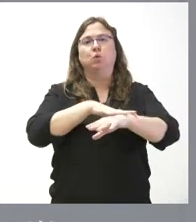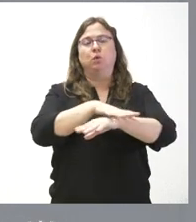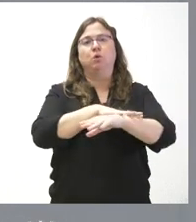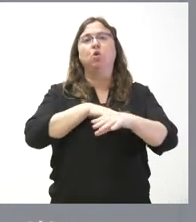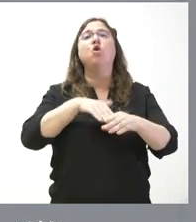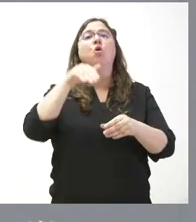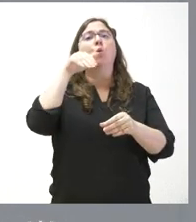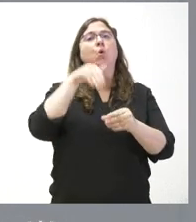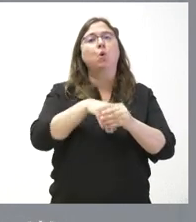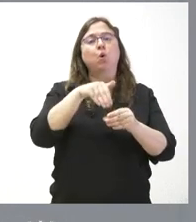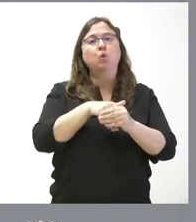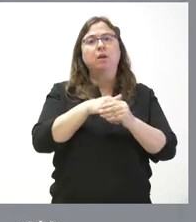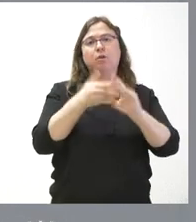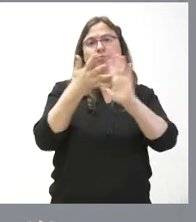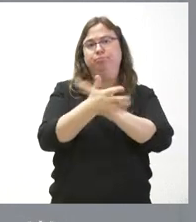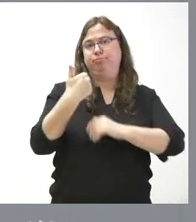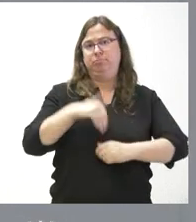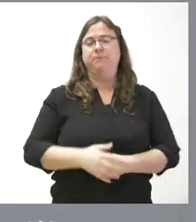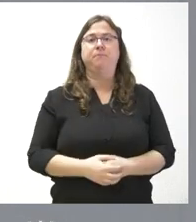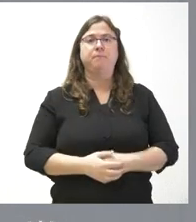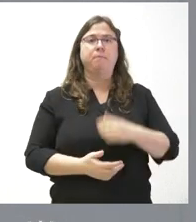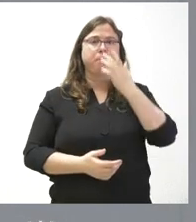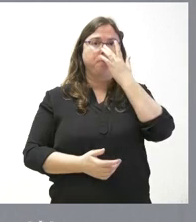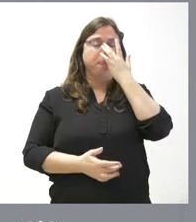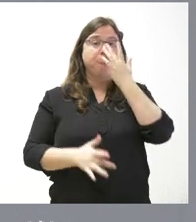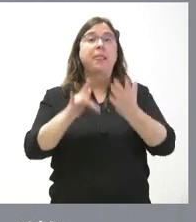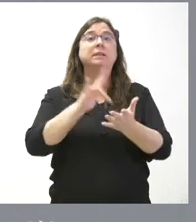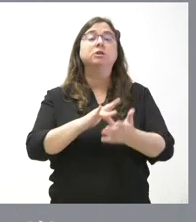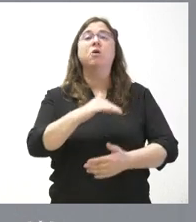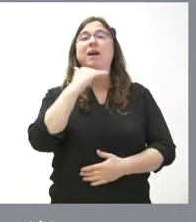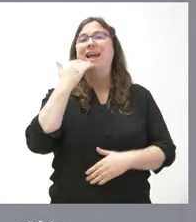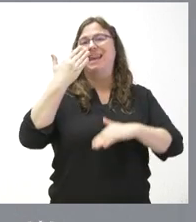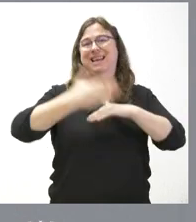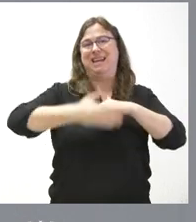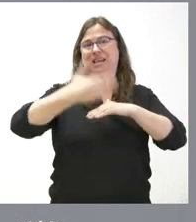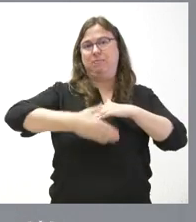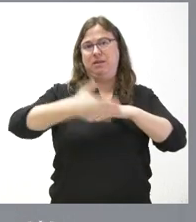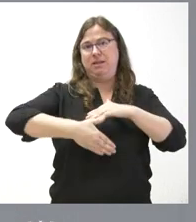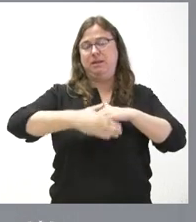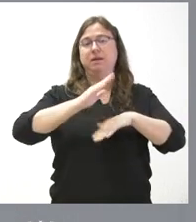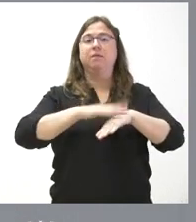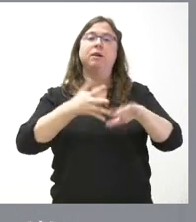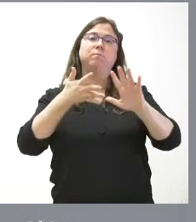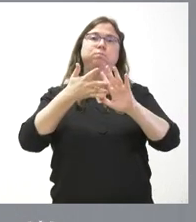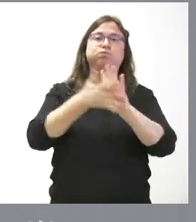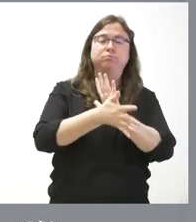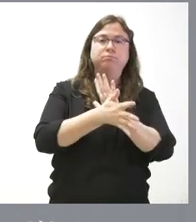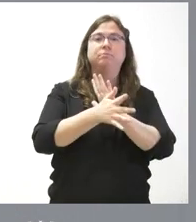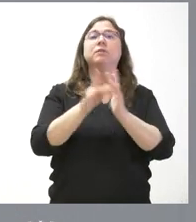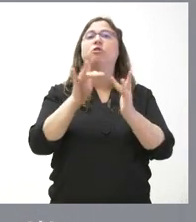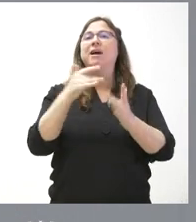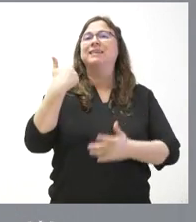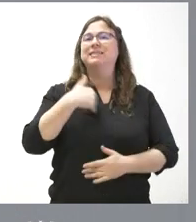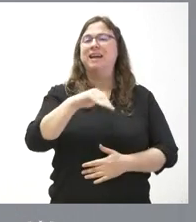contenido les he relatado, sí que existen algunas limitaciones de actuación que tienen mucho más que ver con los